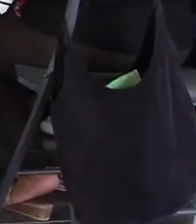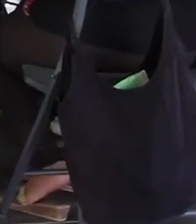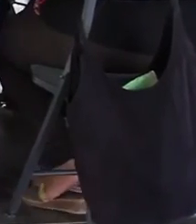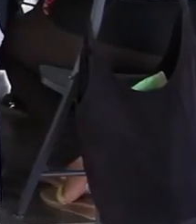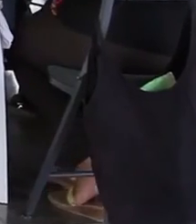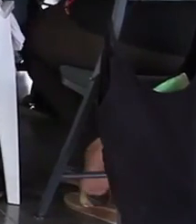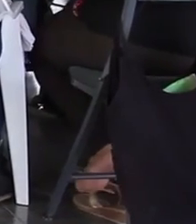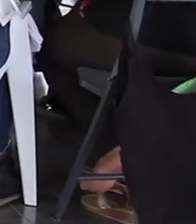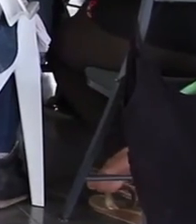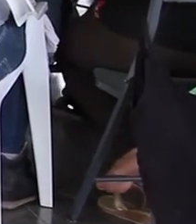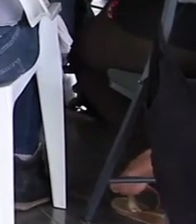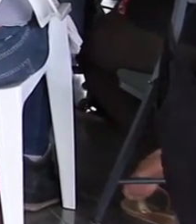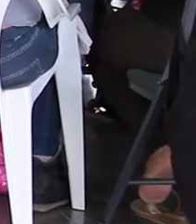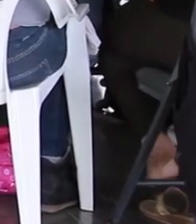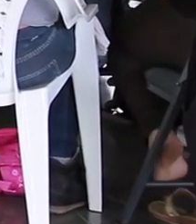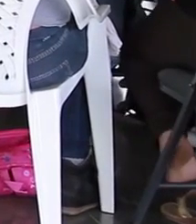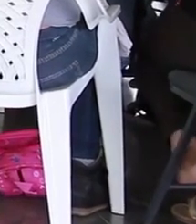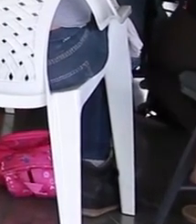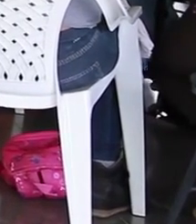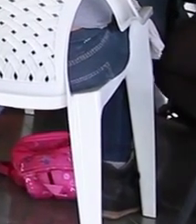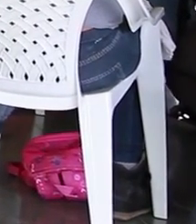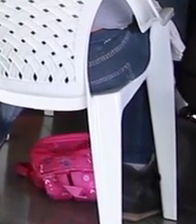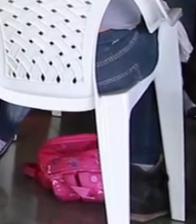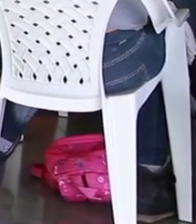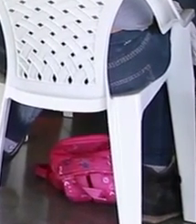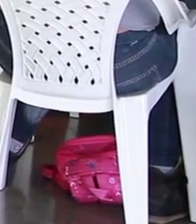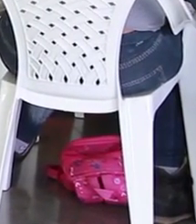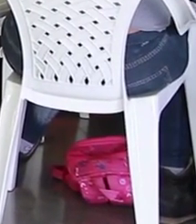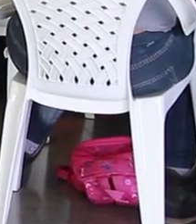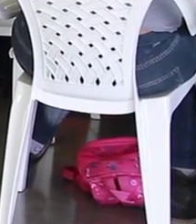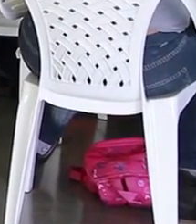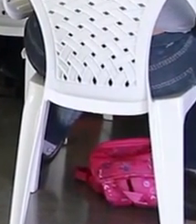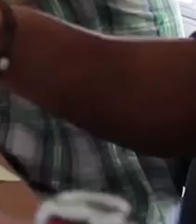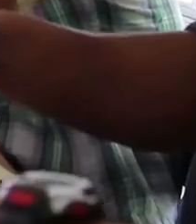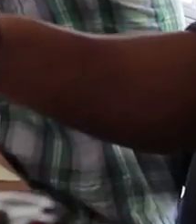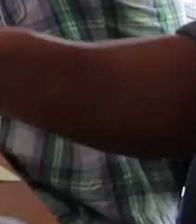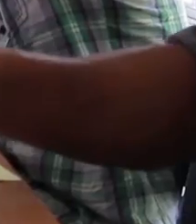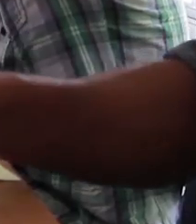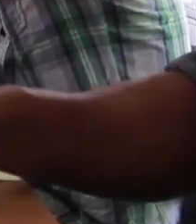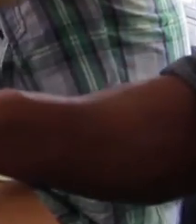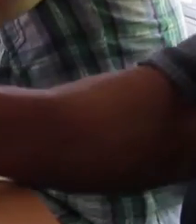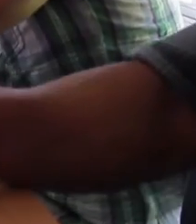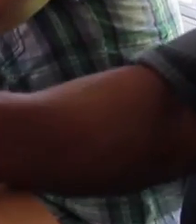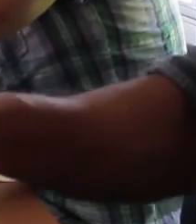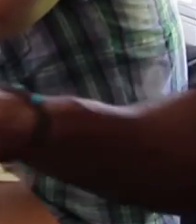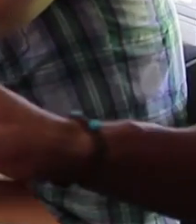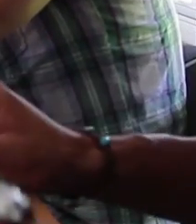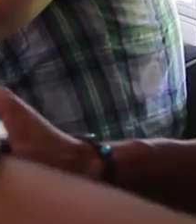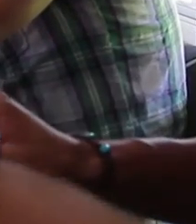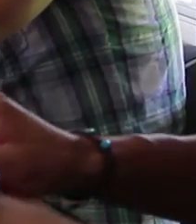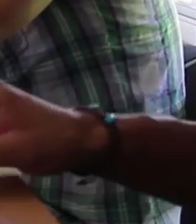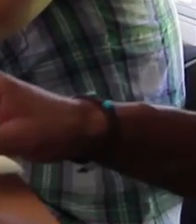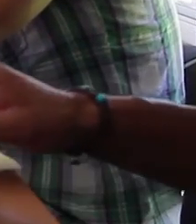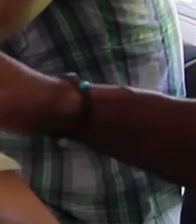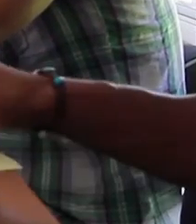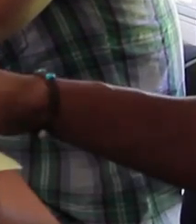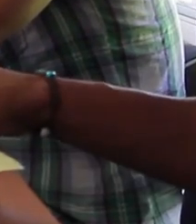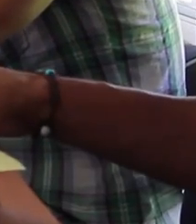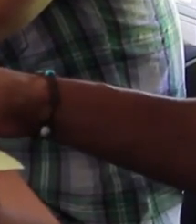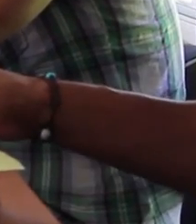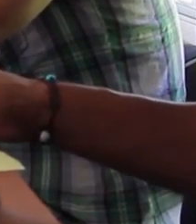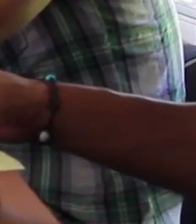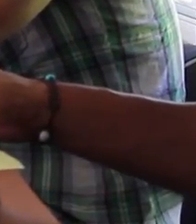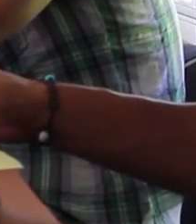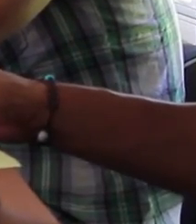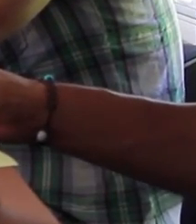Floribet es una activa estudiante y líder de su comunidad que actualmente cursa el bachillerato en Ciencias de la Educación con énfasis